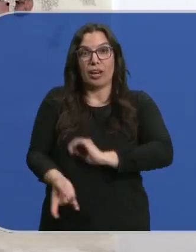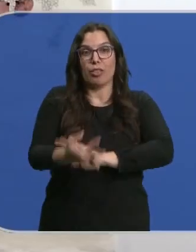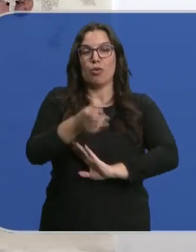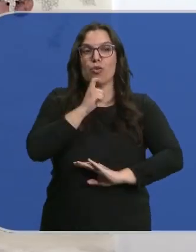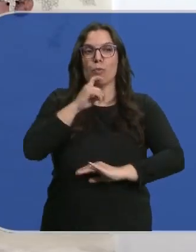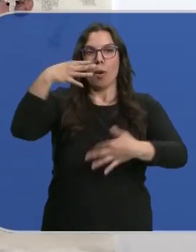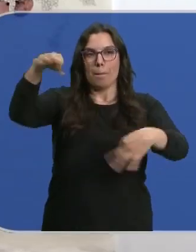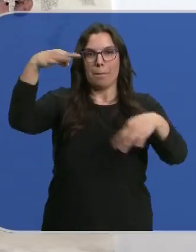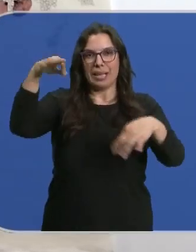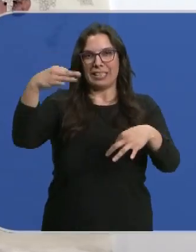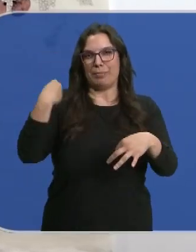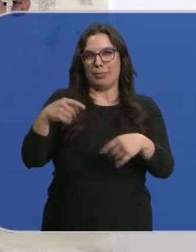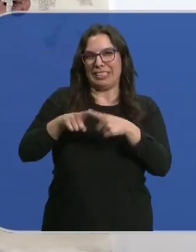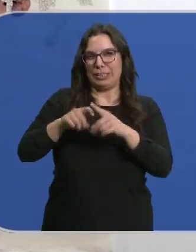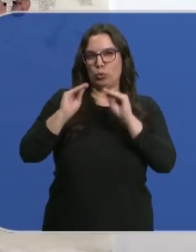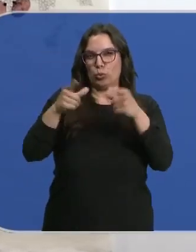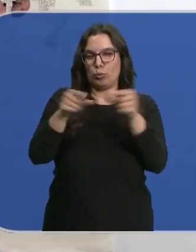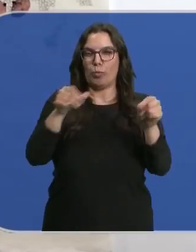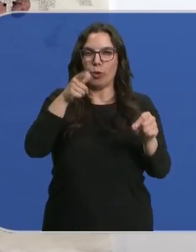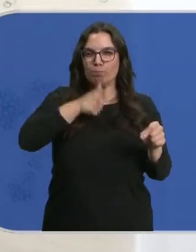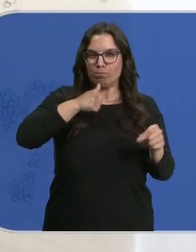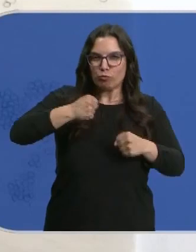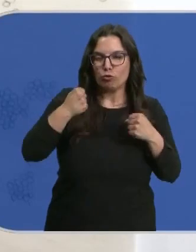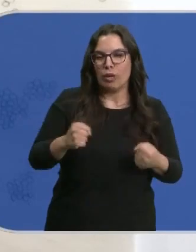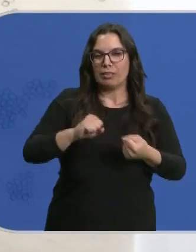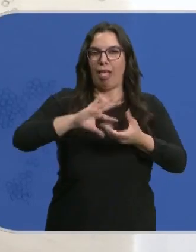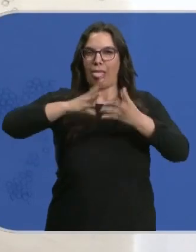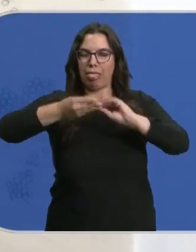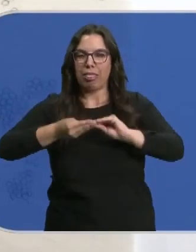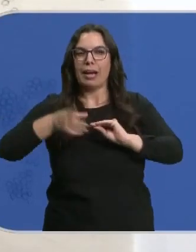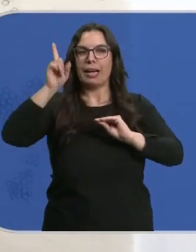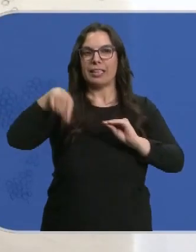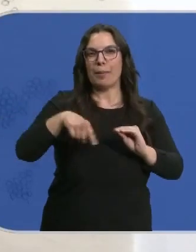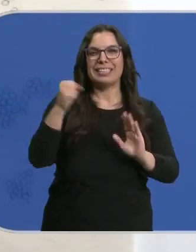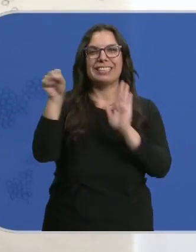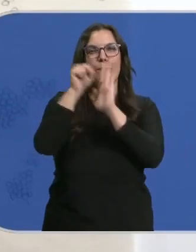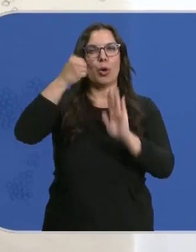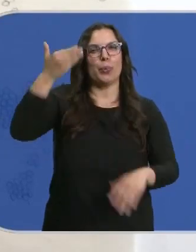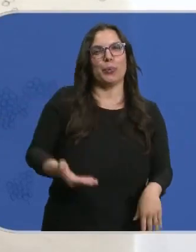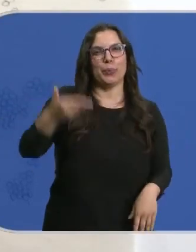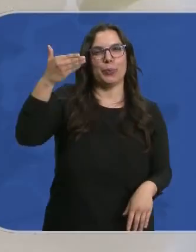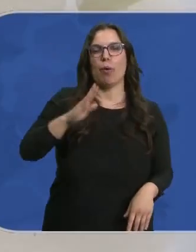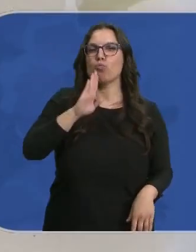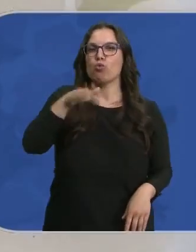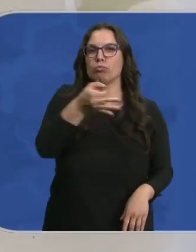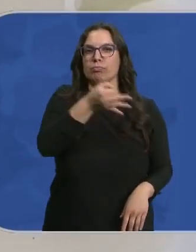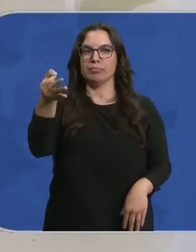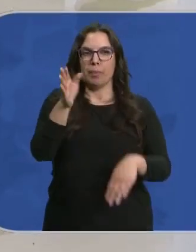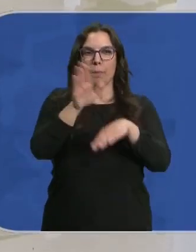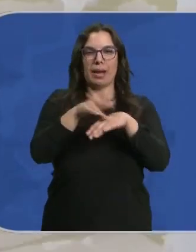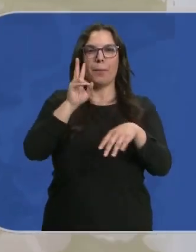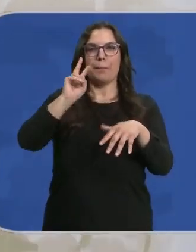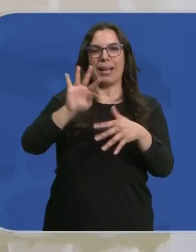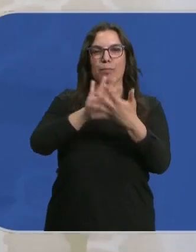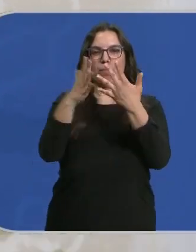utilizan el papel washi por su resistencia, versatilidad y también por su poderoso valor simbólico, apropiado para desplegar cuatro